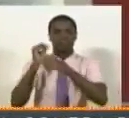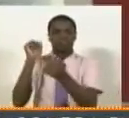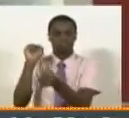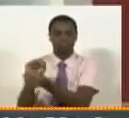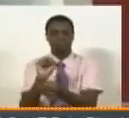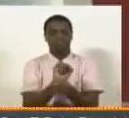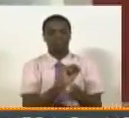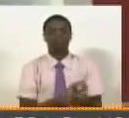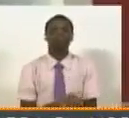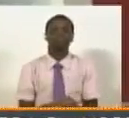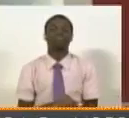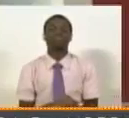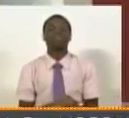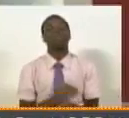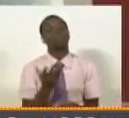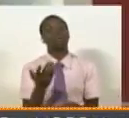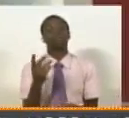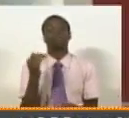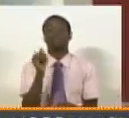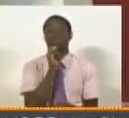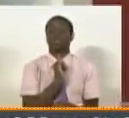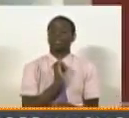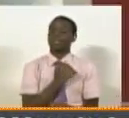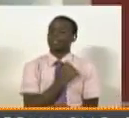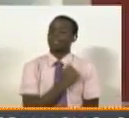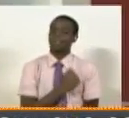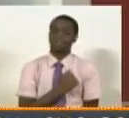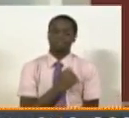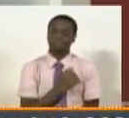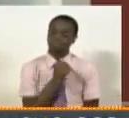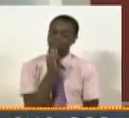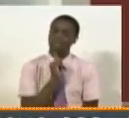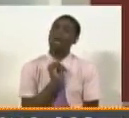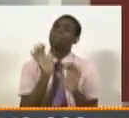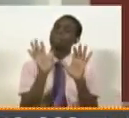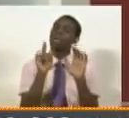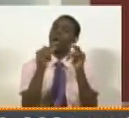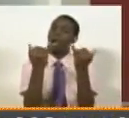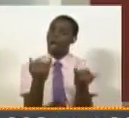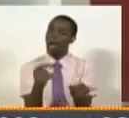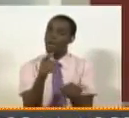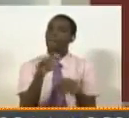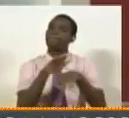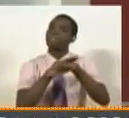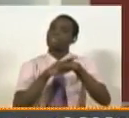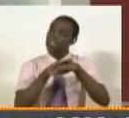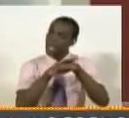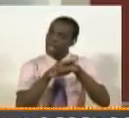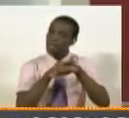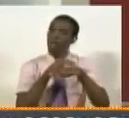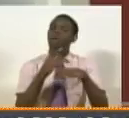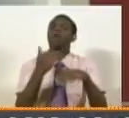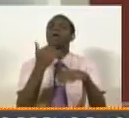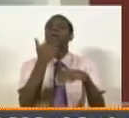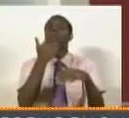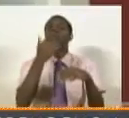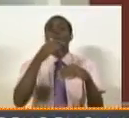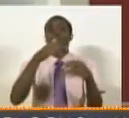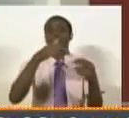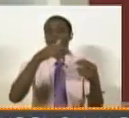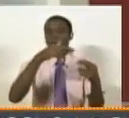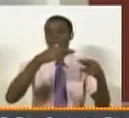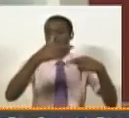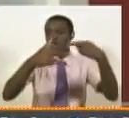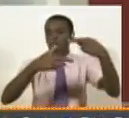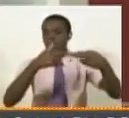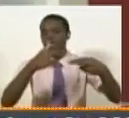Ministro, lamentable noticia, ¿no? Me gustaría conocer además cuál es el llamado que realiza el Ministerio de Relaciones Interiores, Justicia y Paz